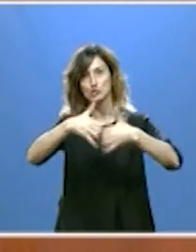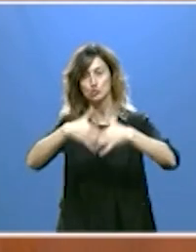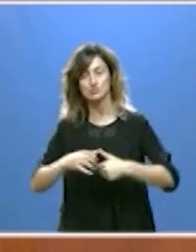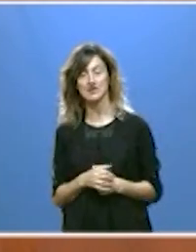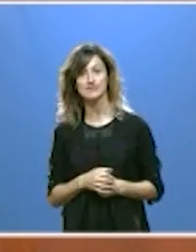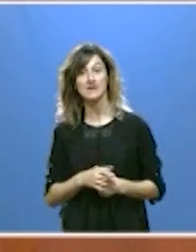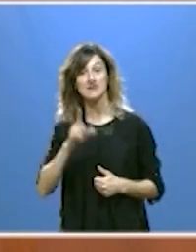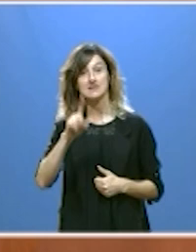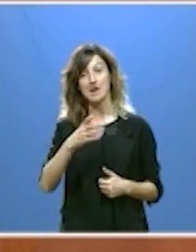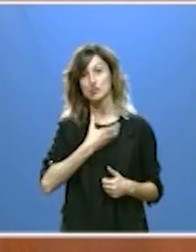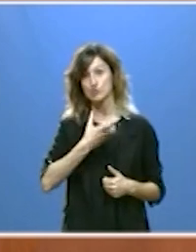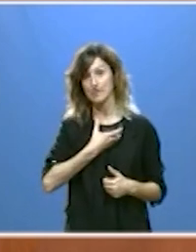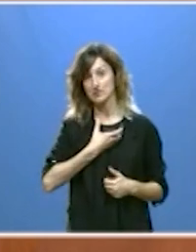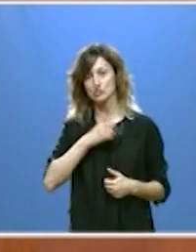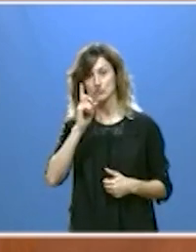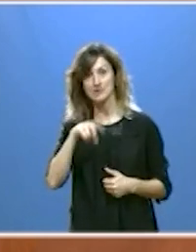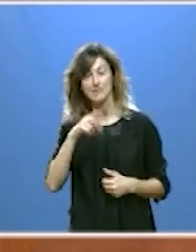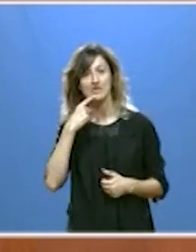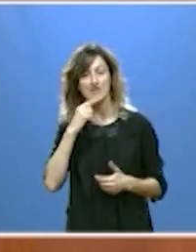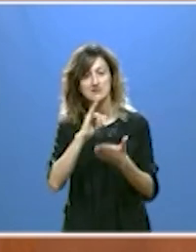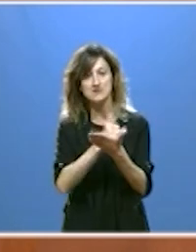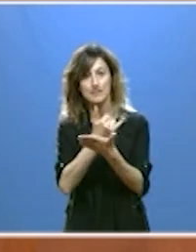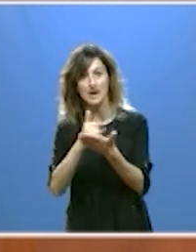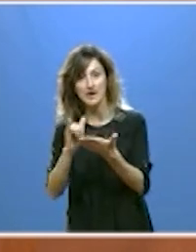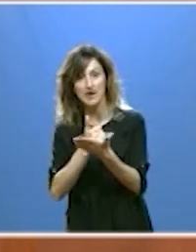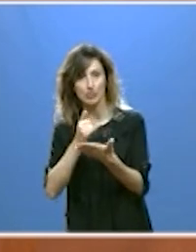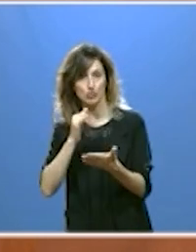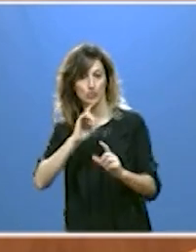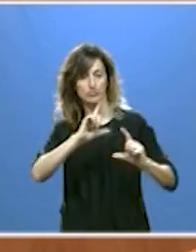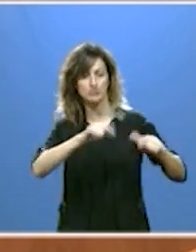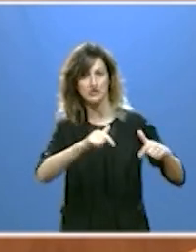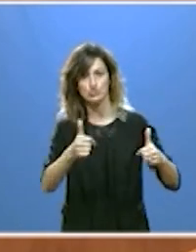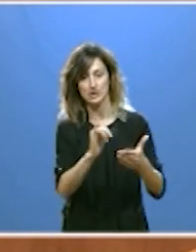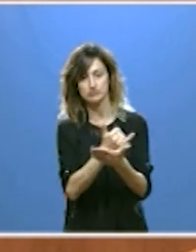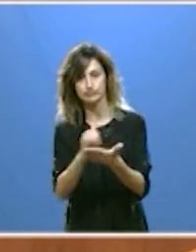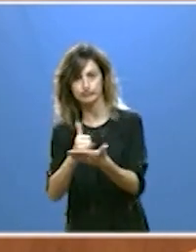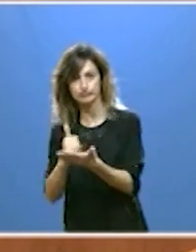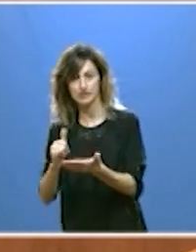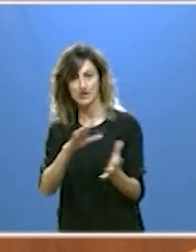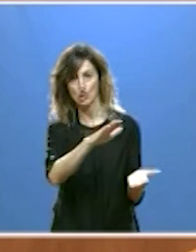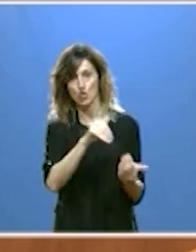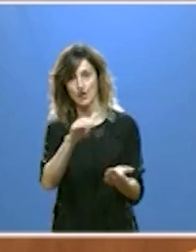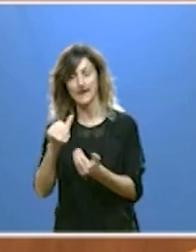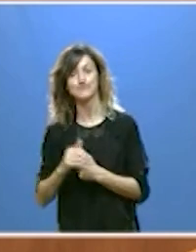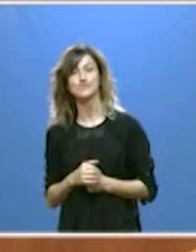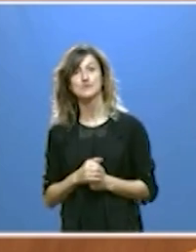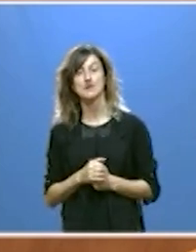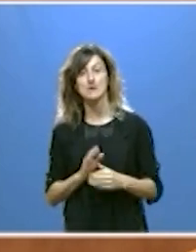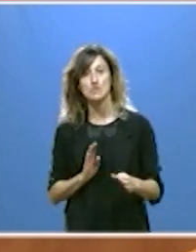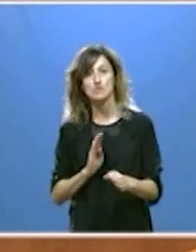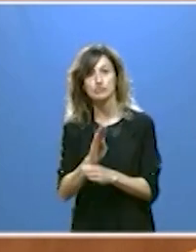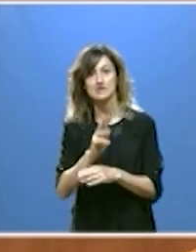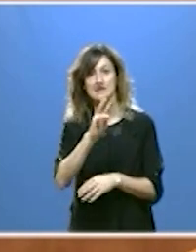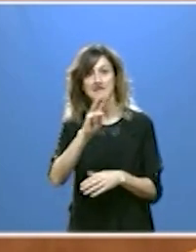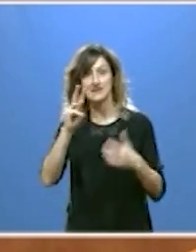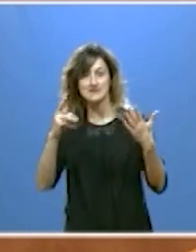con los ayuntamientos implantaremos la recogida separada de los bioresiduos a dichas entidades destinaremos 37